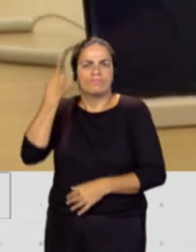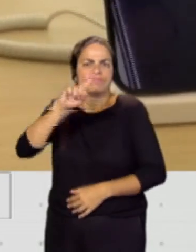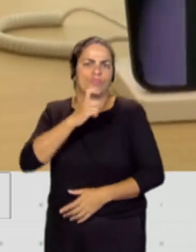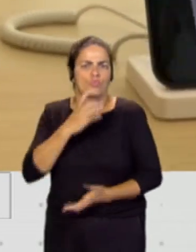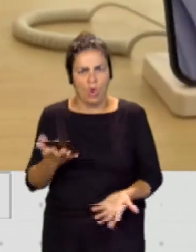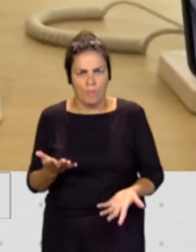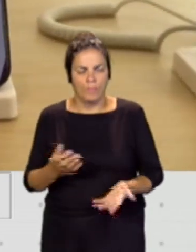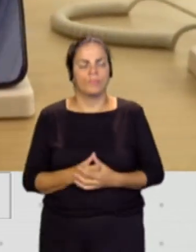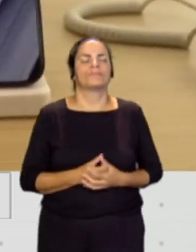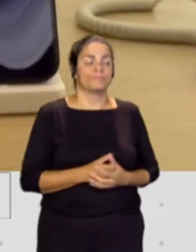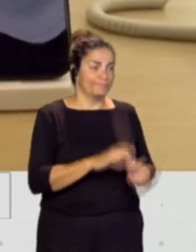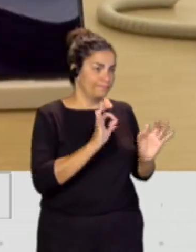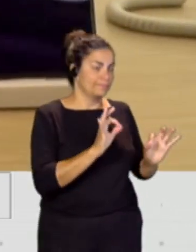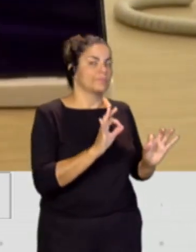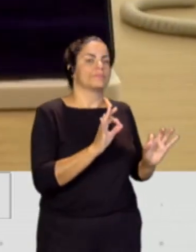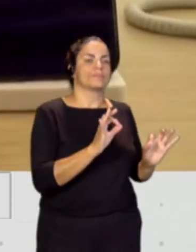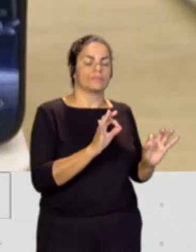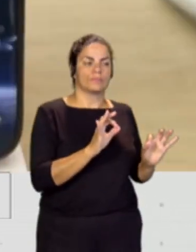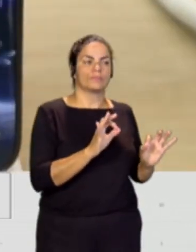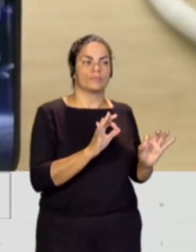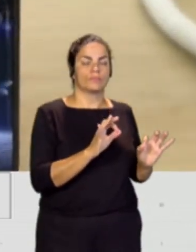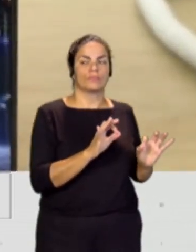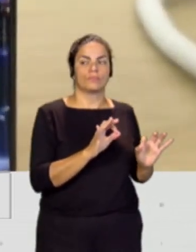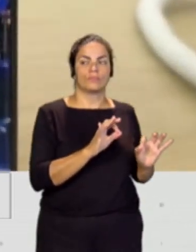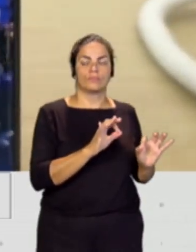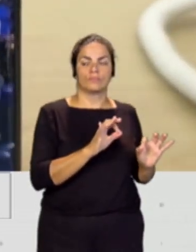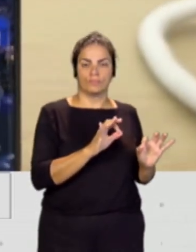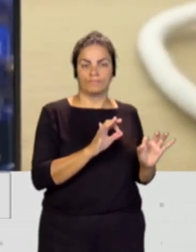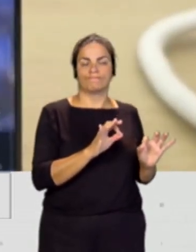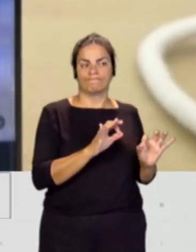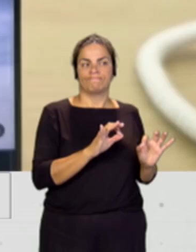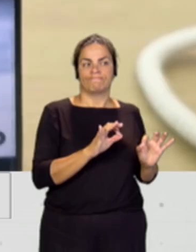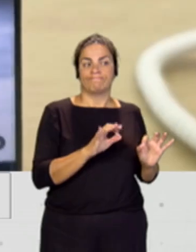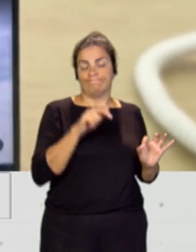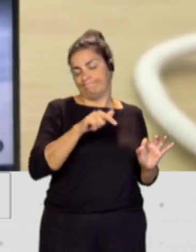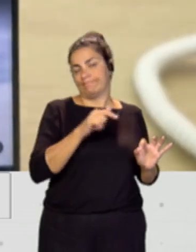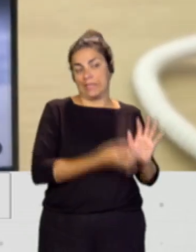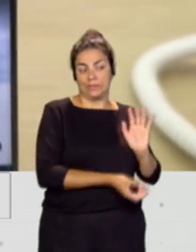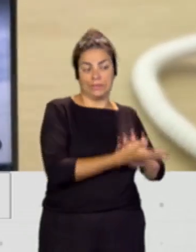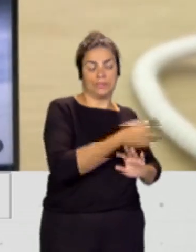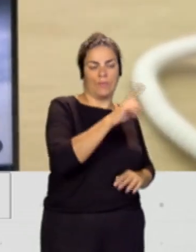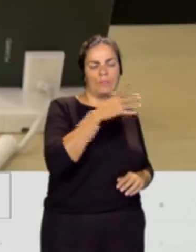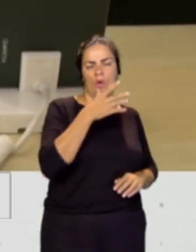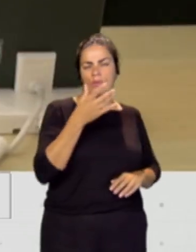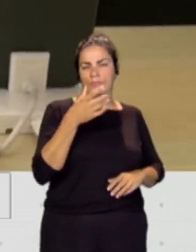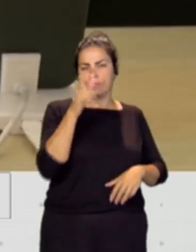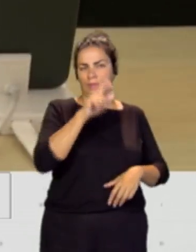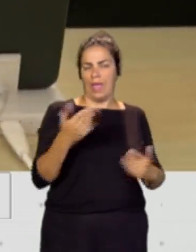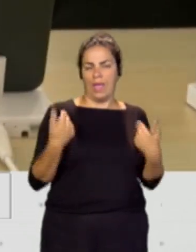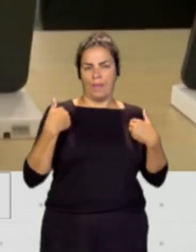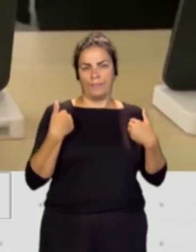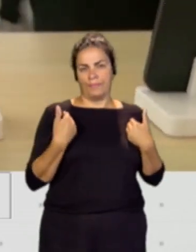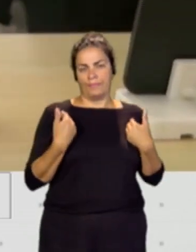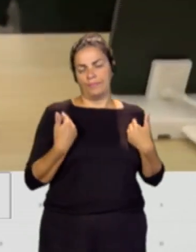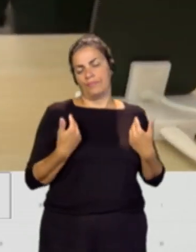Pues sí, justamente, bueno, esto parte de hecho de un aumento, ¿no? También hay un estudio que han hecho también las autoridades competentes, en particular la